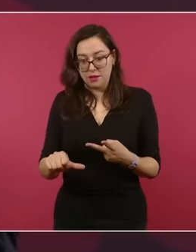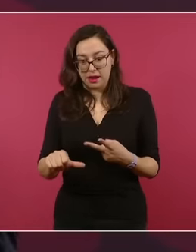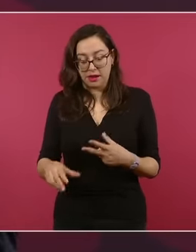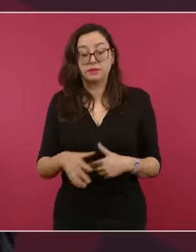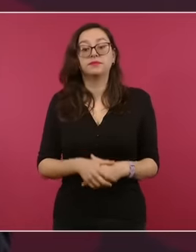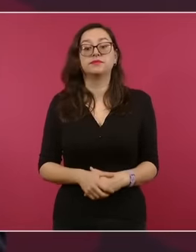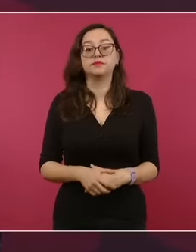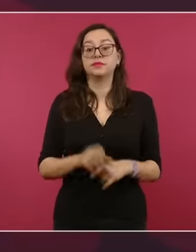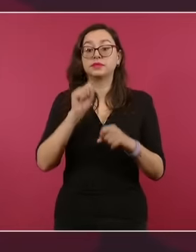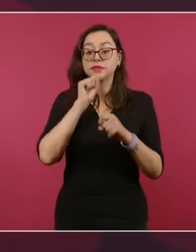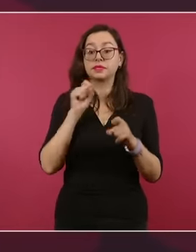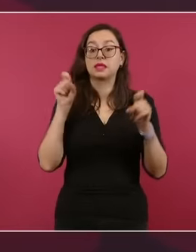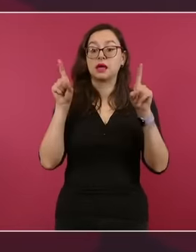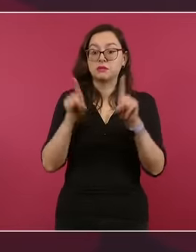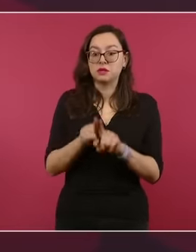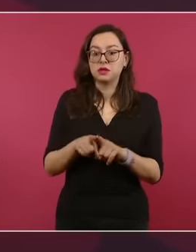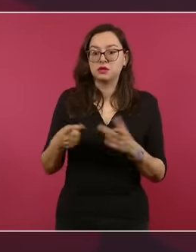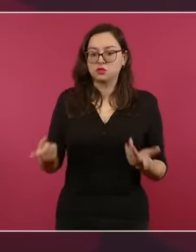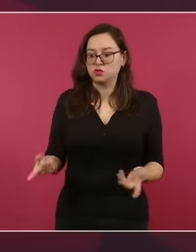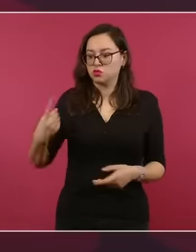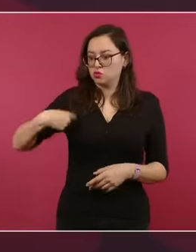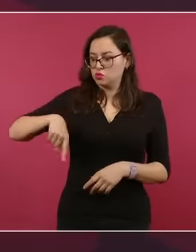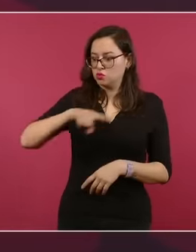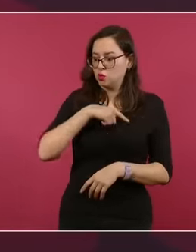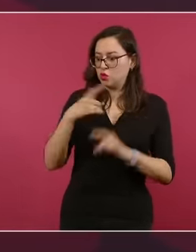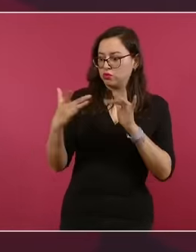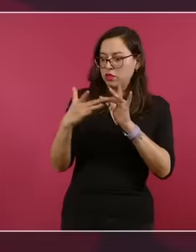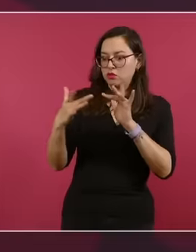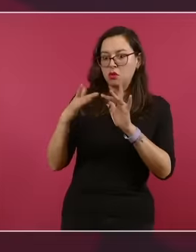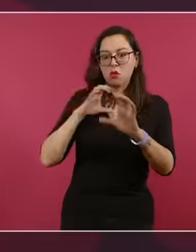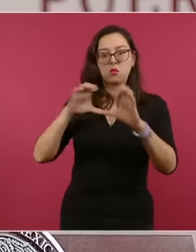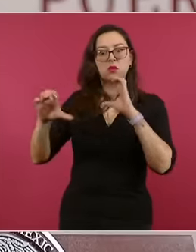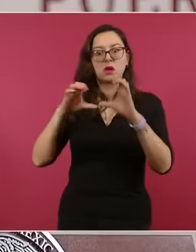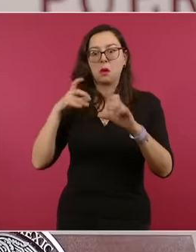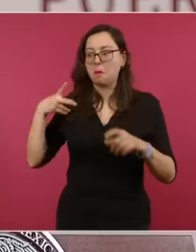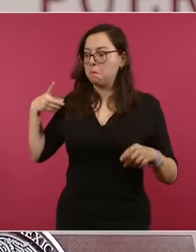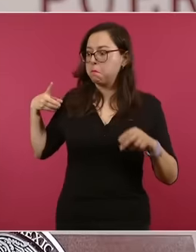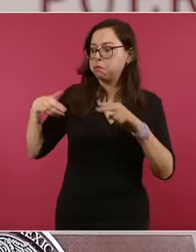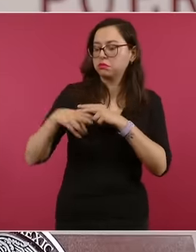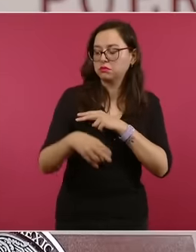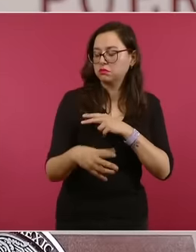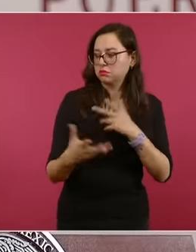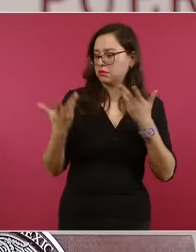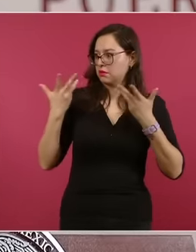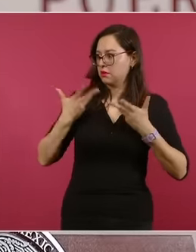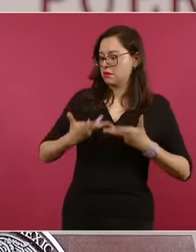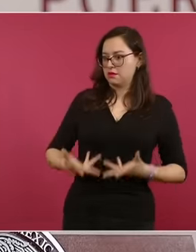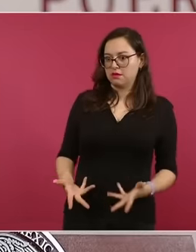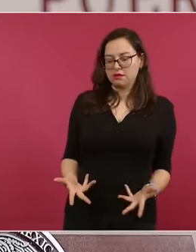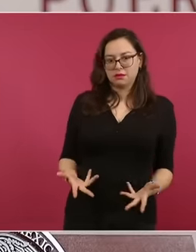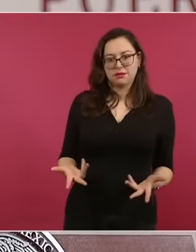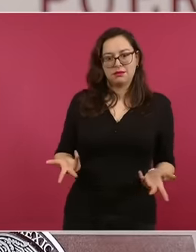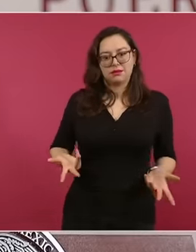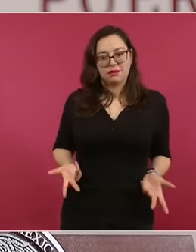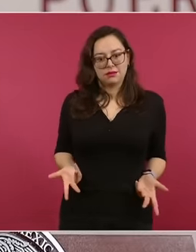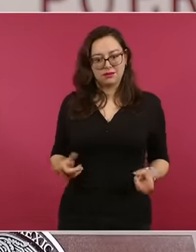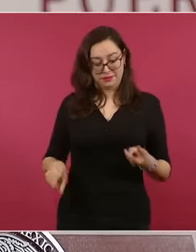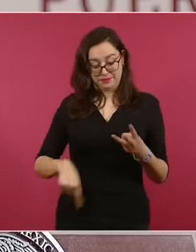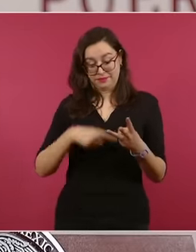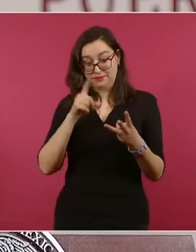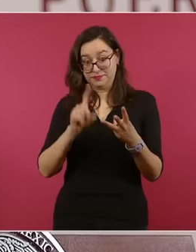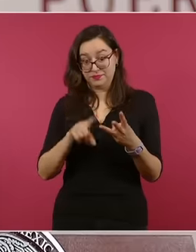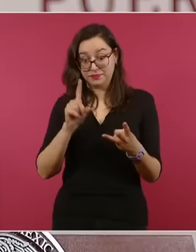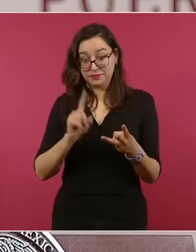intervenir en nuestras comunicaciones. Viola Ecuador la Convención de Viena sobre Relaciones Diplomáticas al frustrar y no permitir